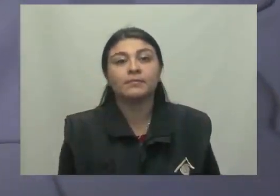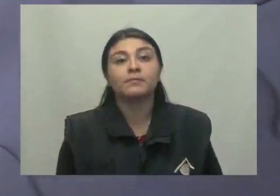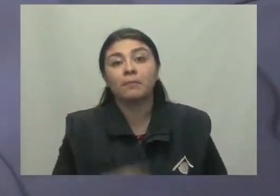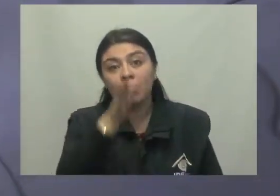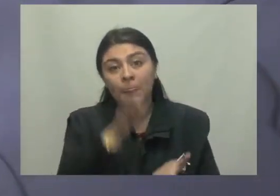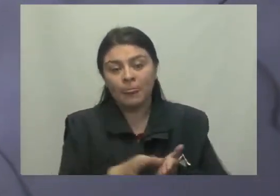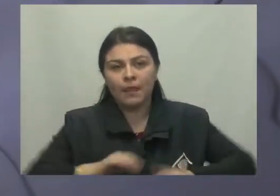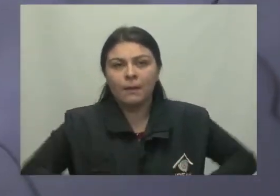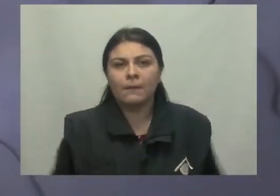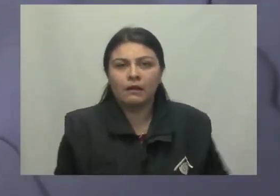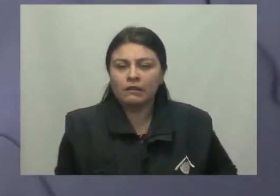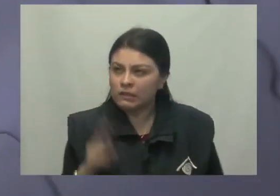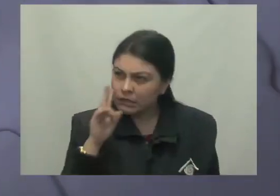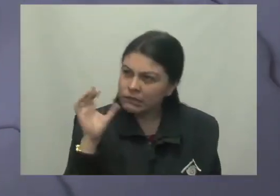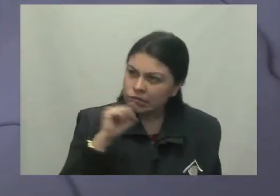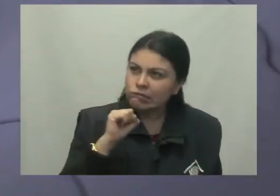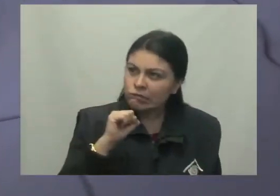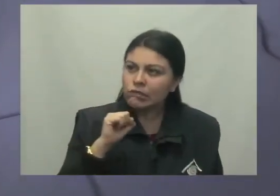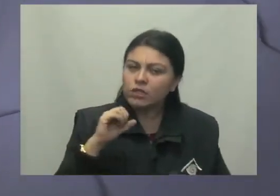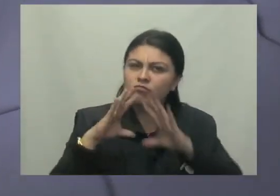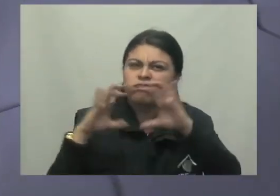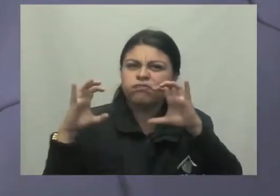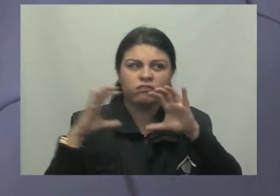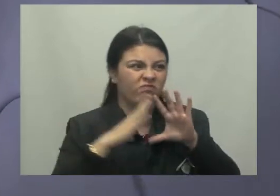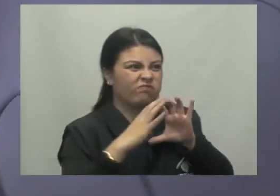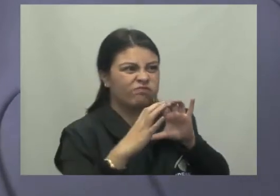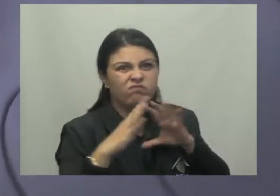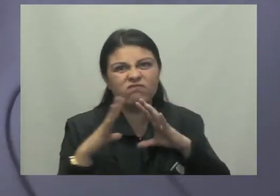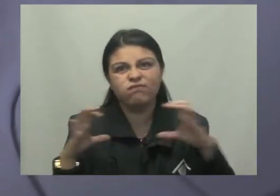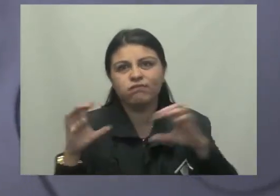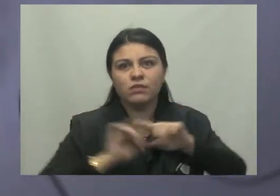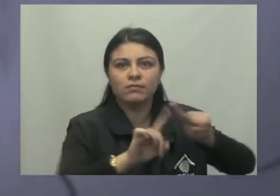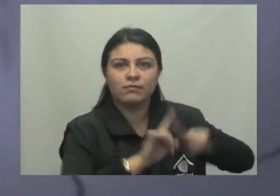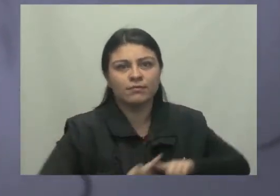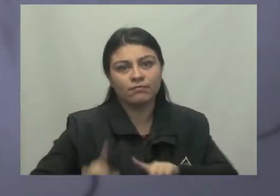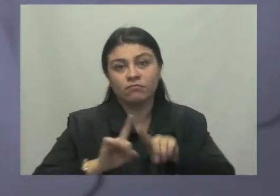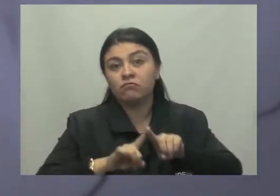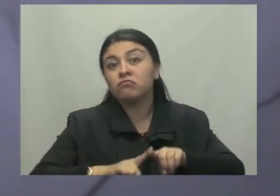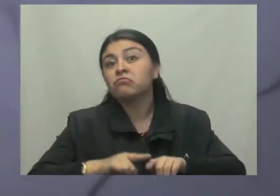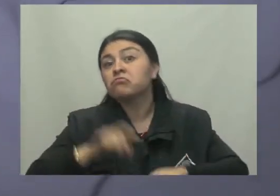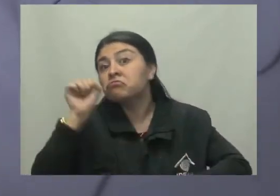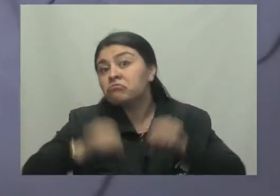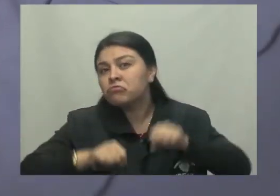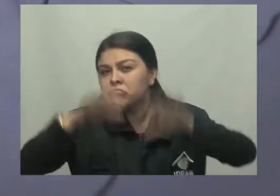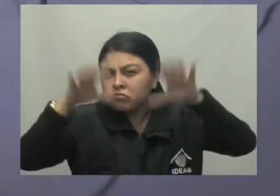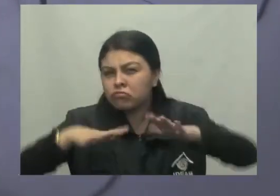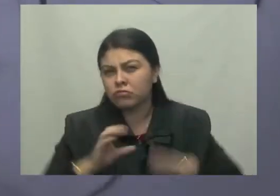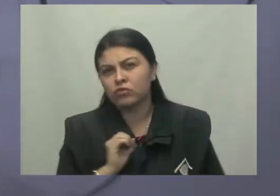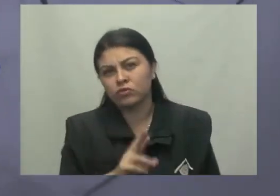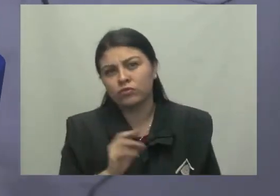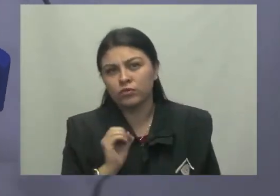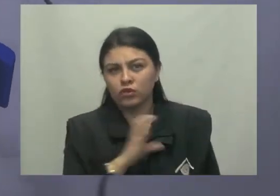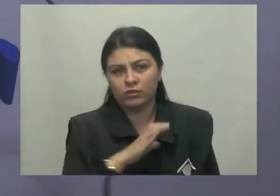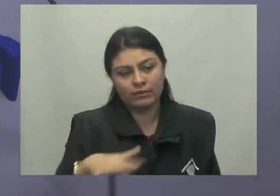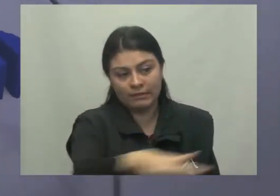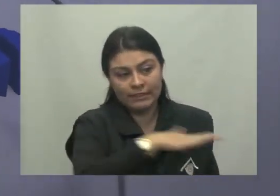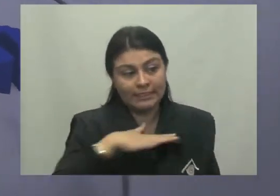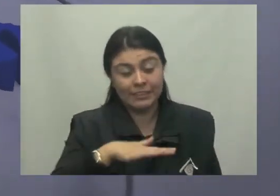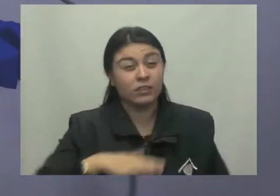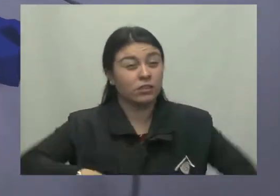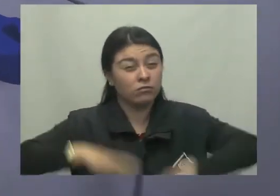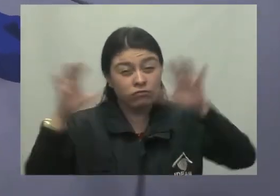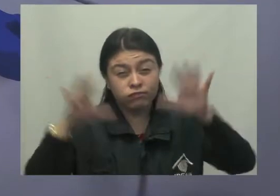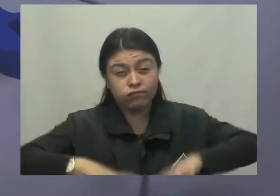observamos nubosidad variada y probabilidad de lluvias en zonas sectorizadas del sur y occidente de la ciudad Con lluvias de mayor